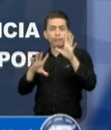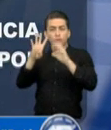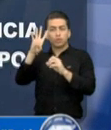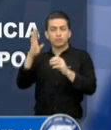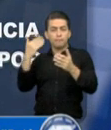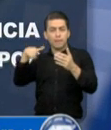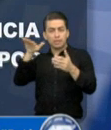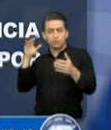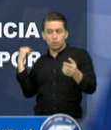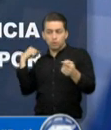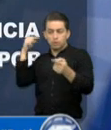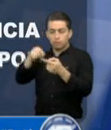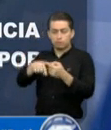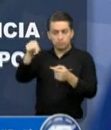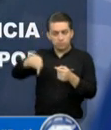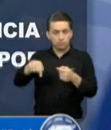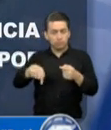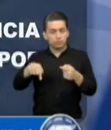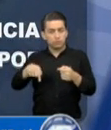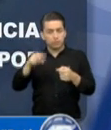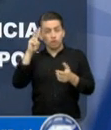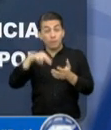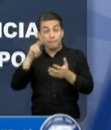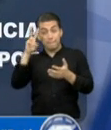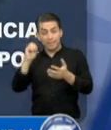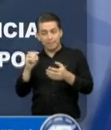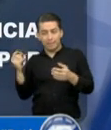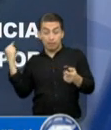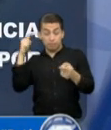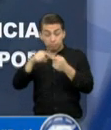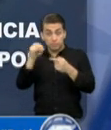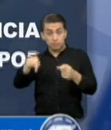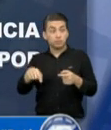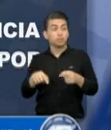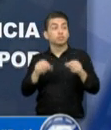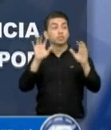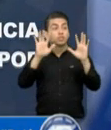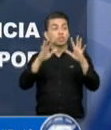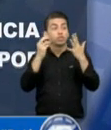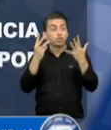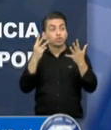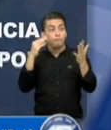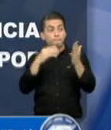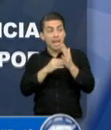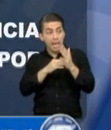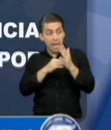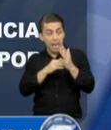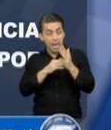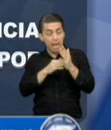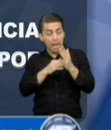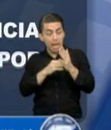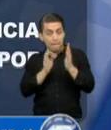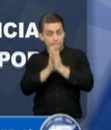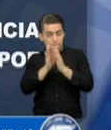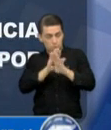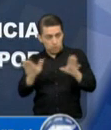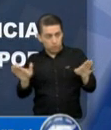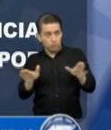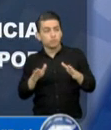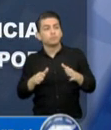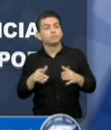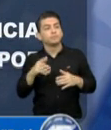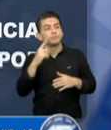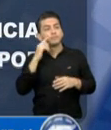suman ya 18.282 víctimas. Por otro lado, los indicadores señalan que la incidencia